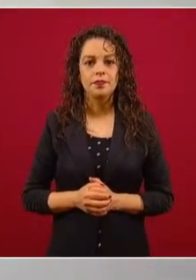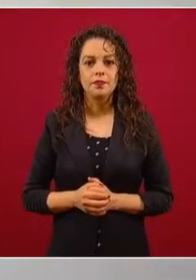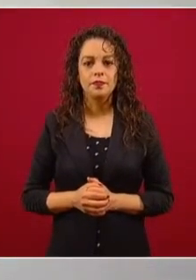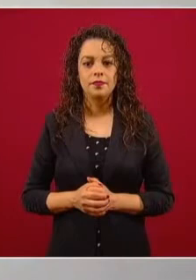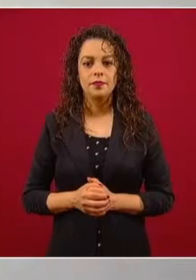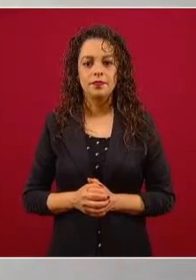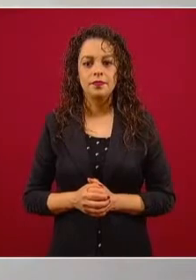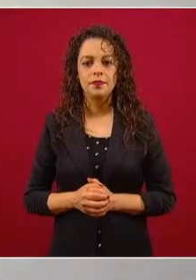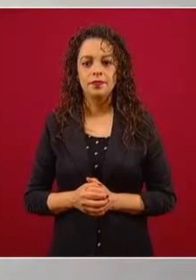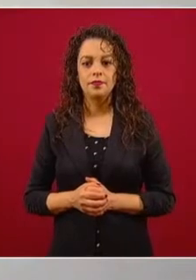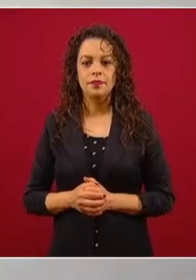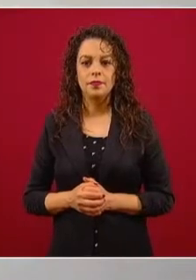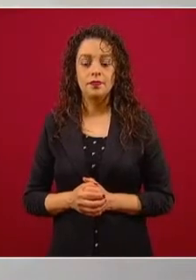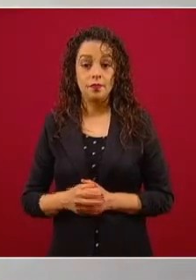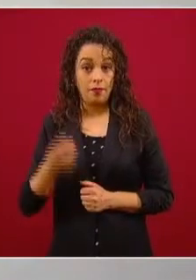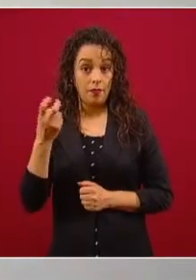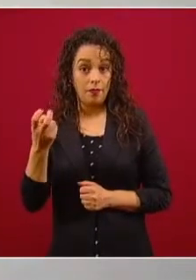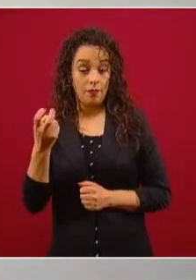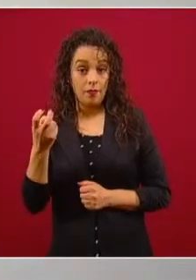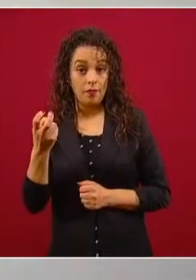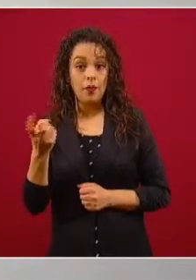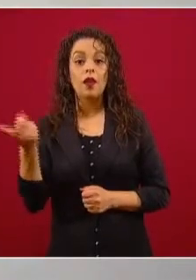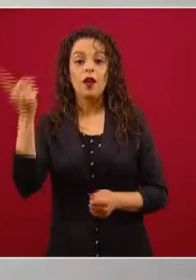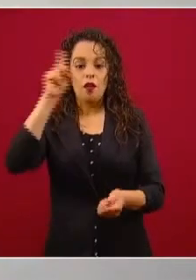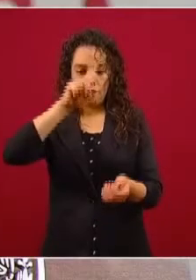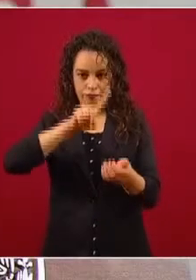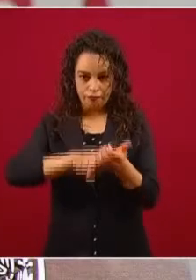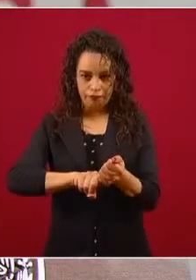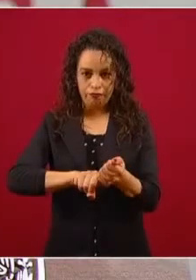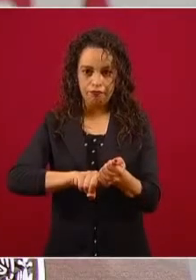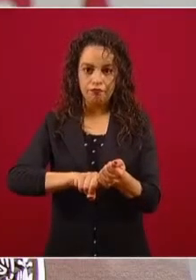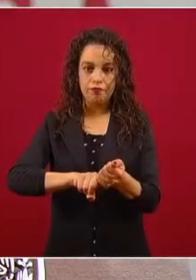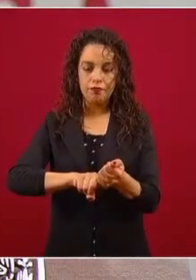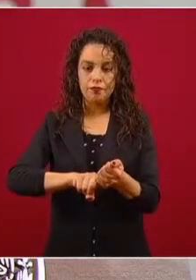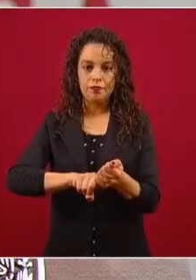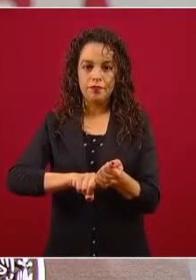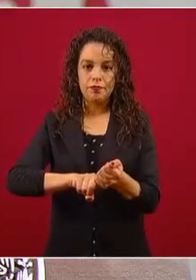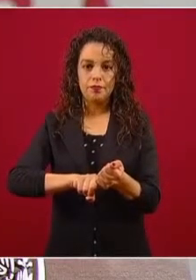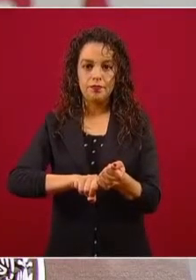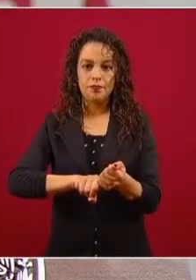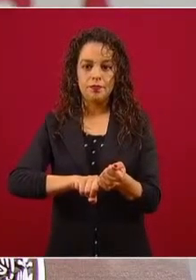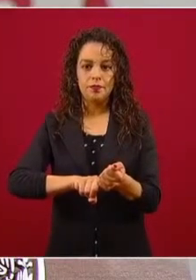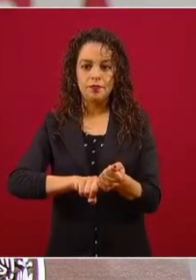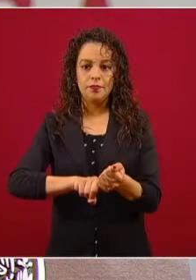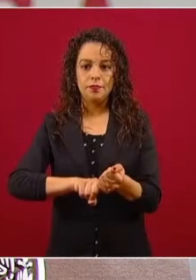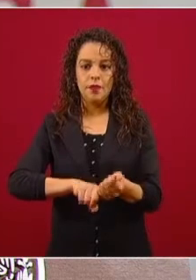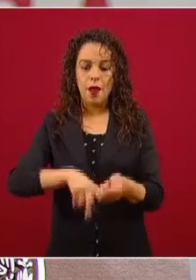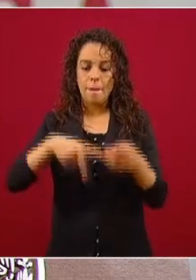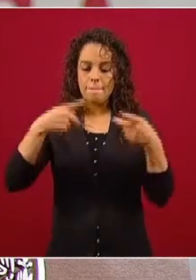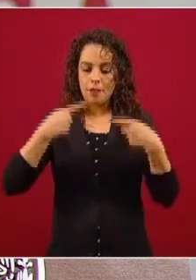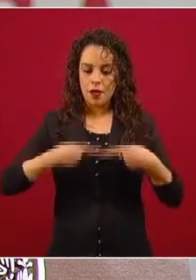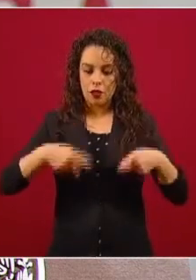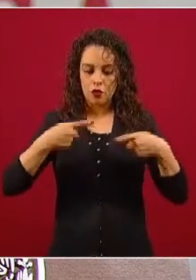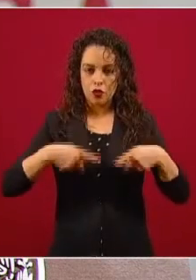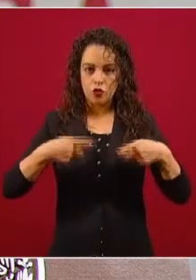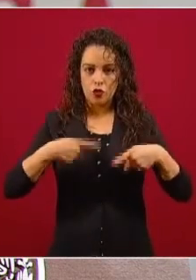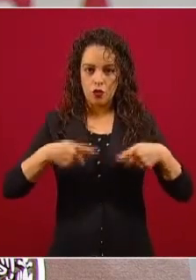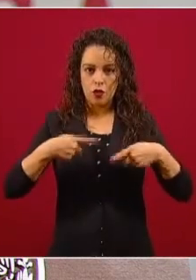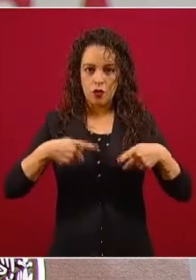que esto incluya a personas físicas y morales,